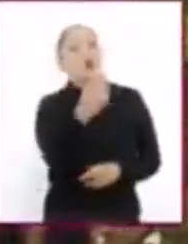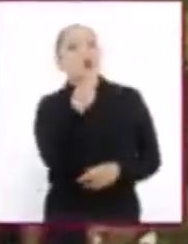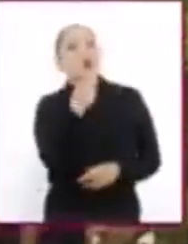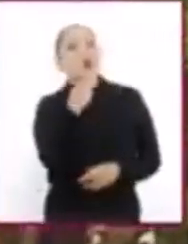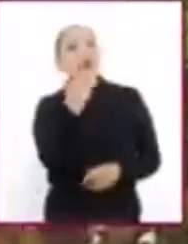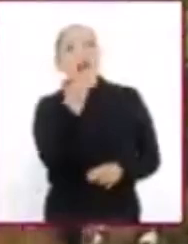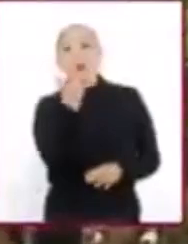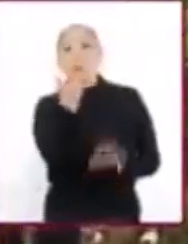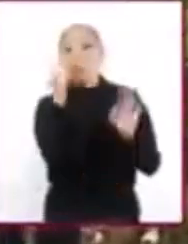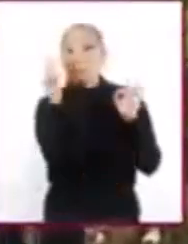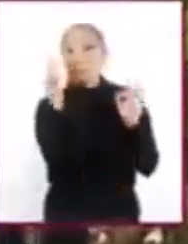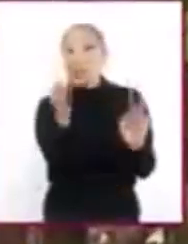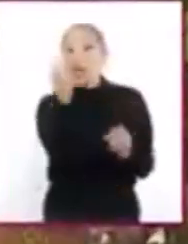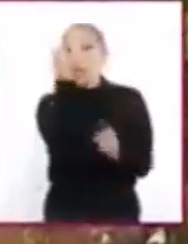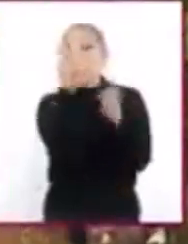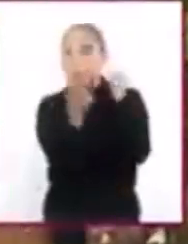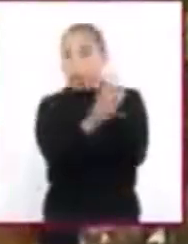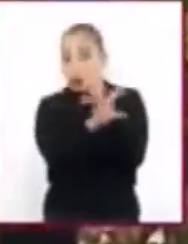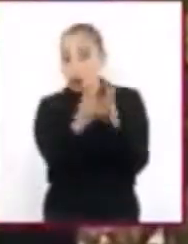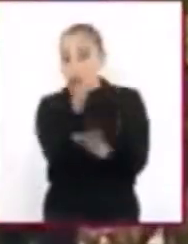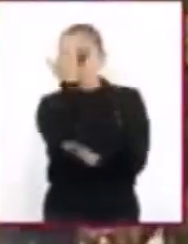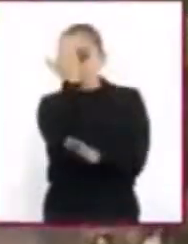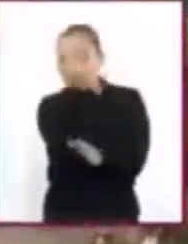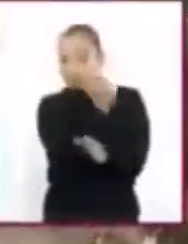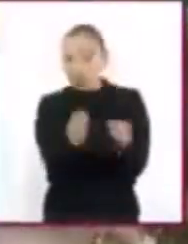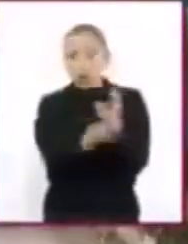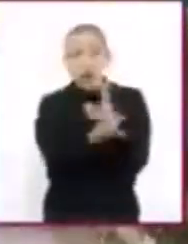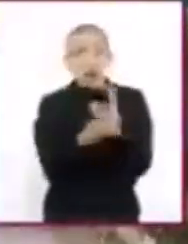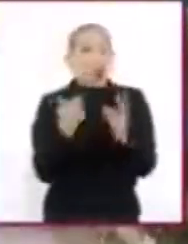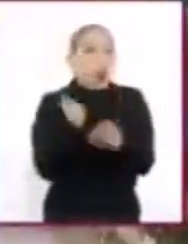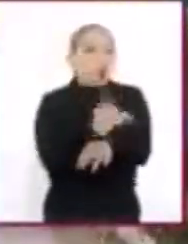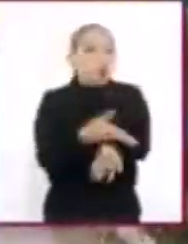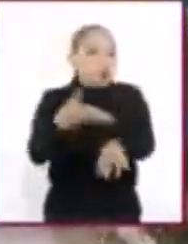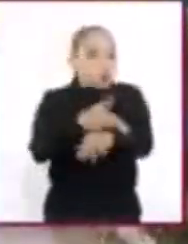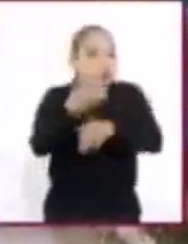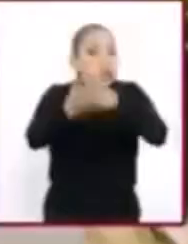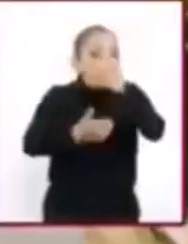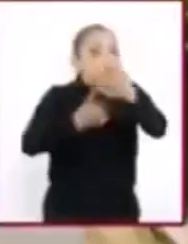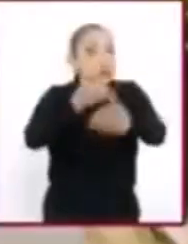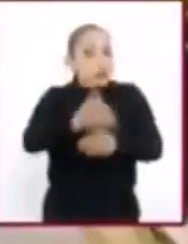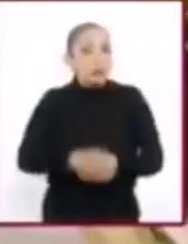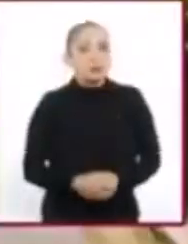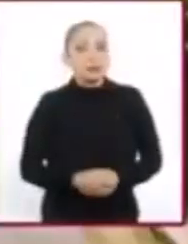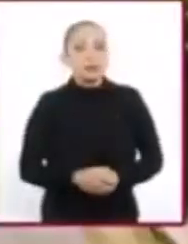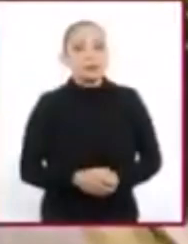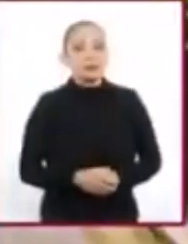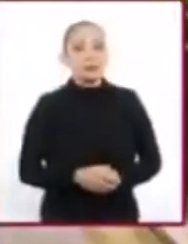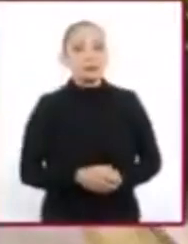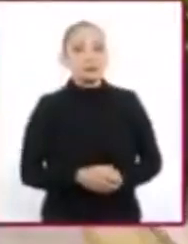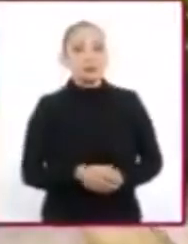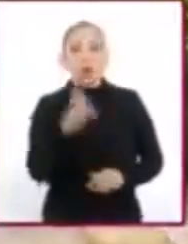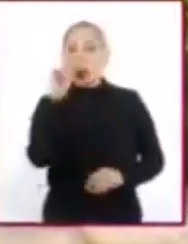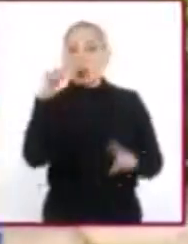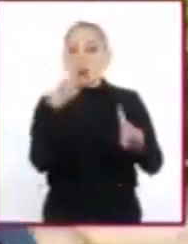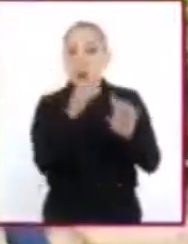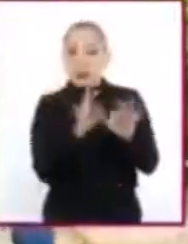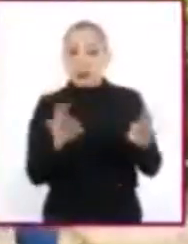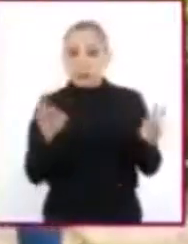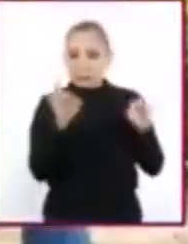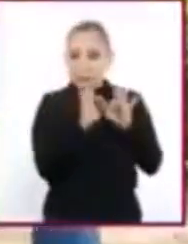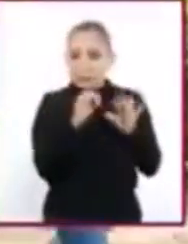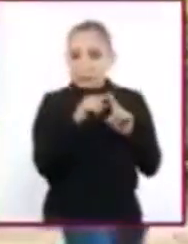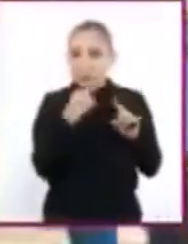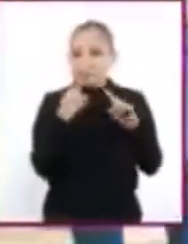correctamente ciertas habilidades, instrumentos y procedimientos. Uno de los más importantes